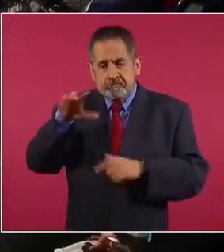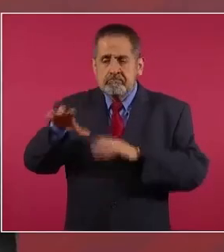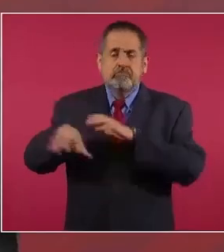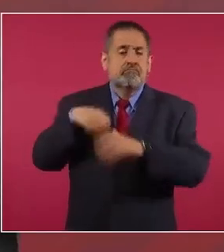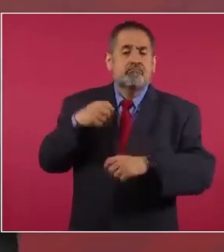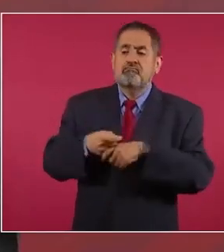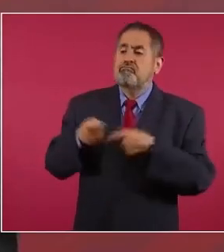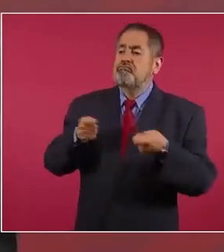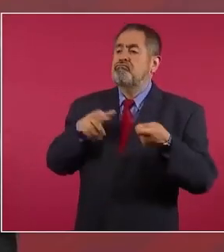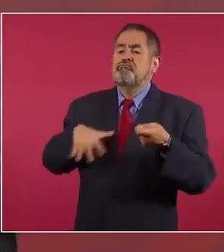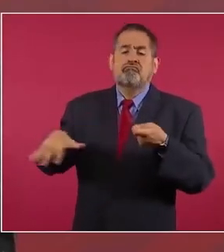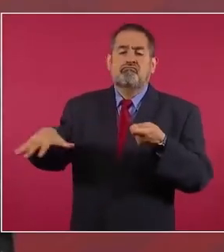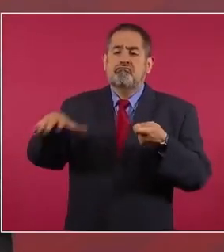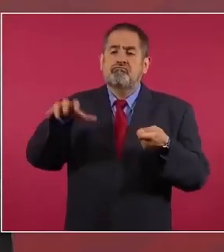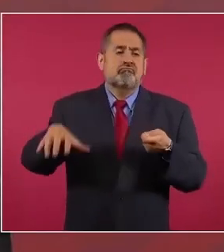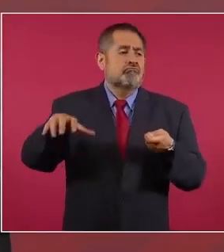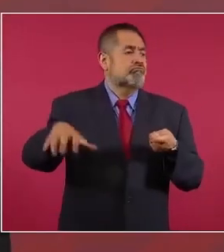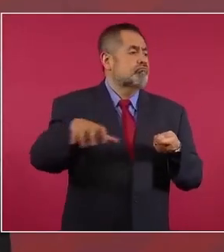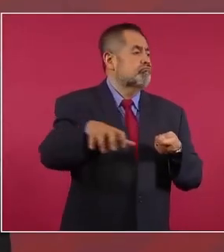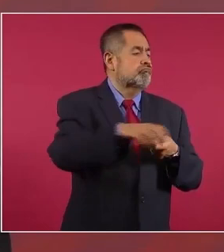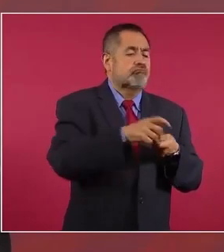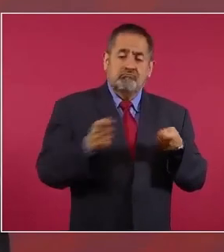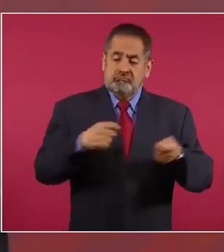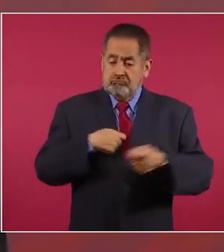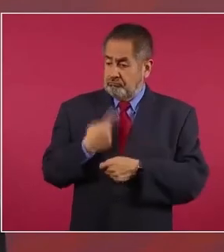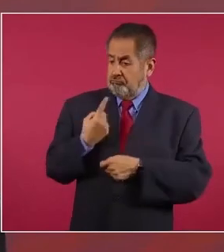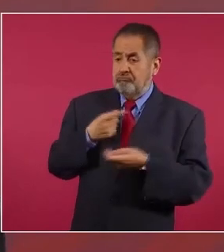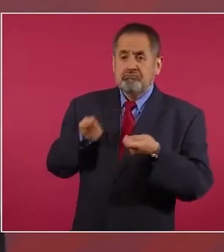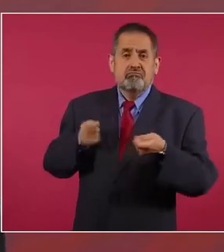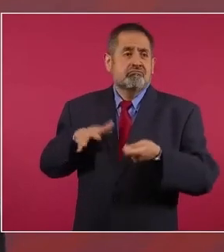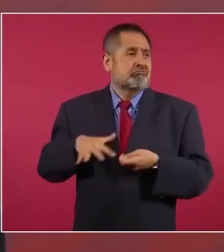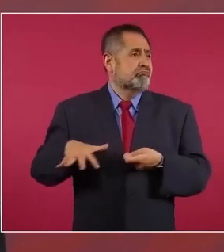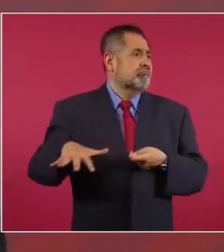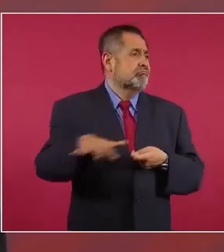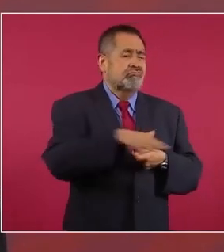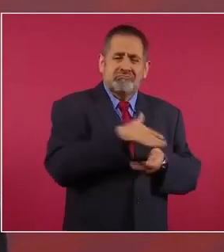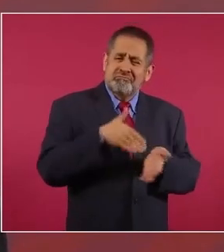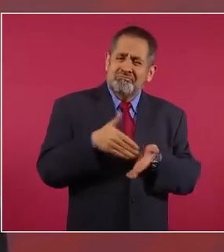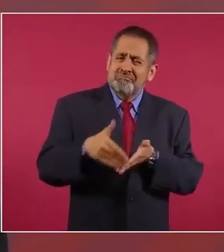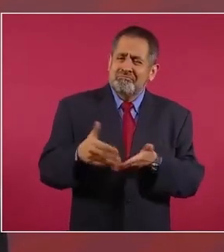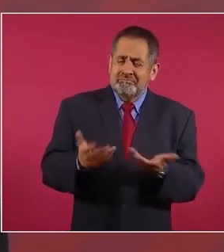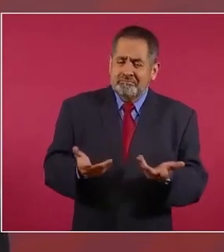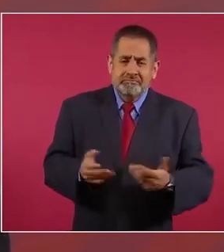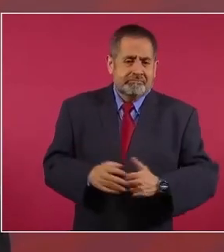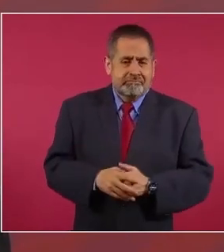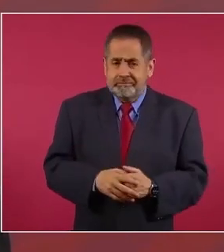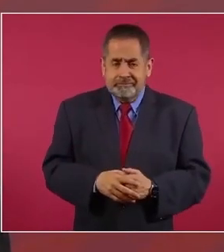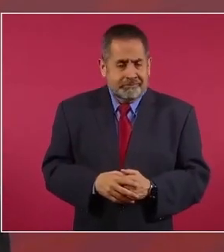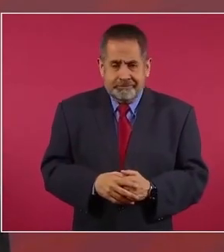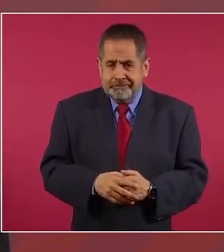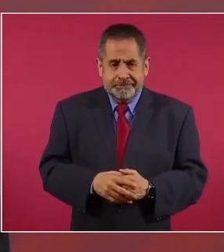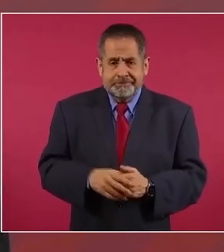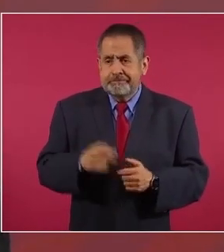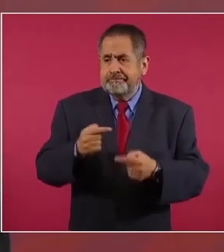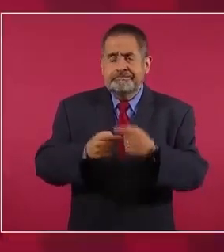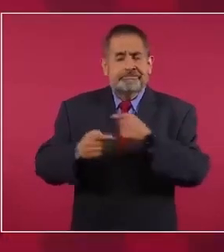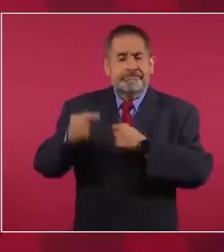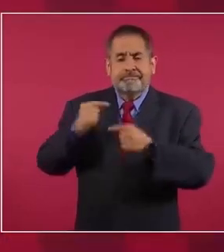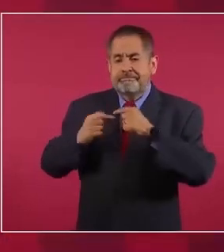que tienen miles de hectáreas todo un retroceso